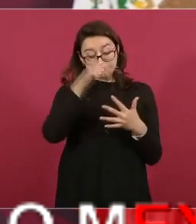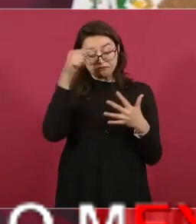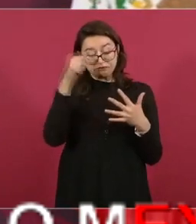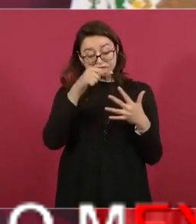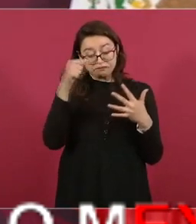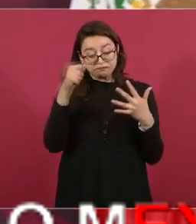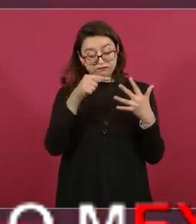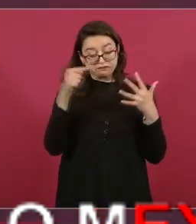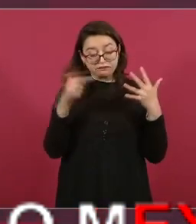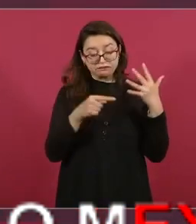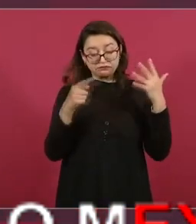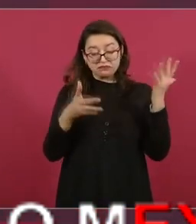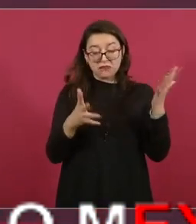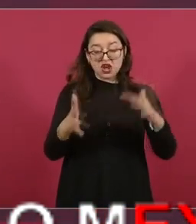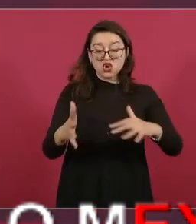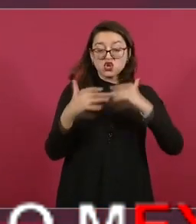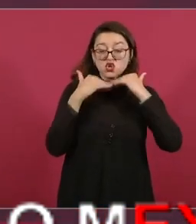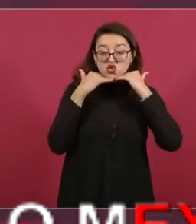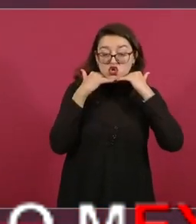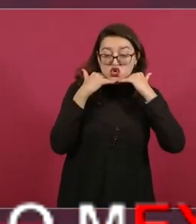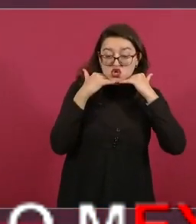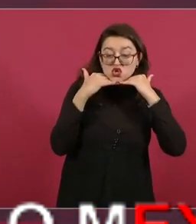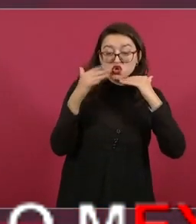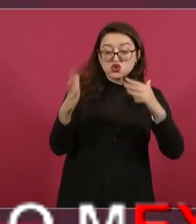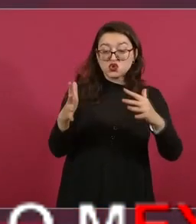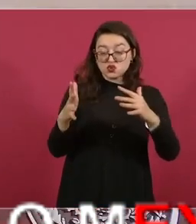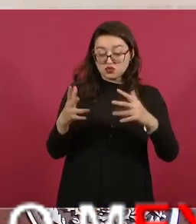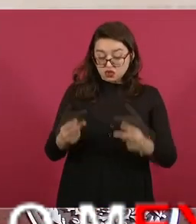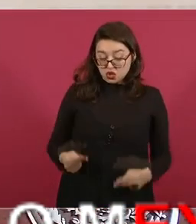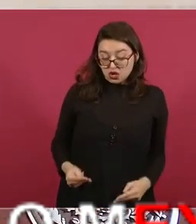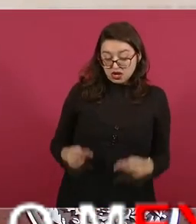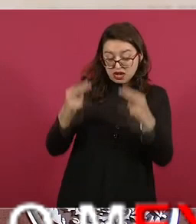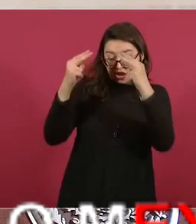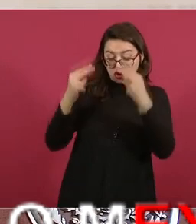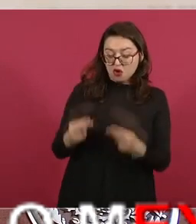vergonzoso negocio